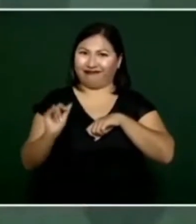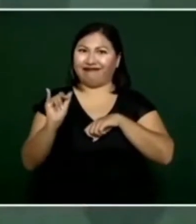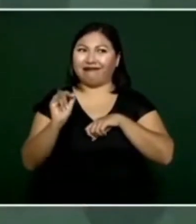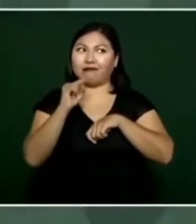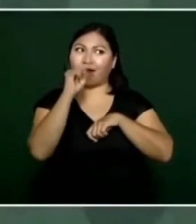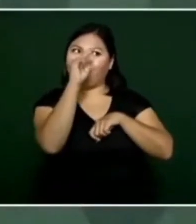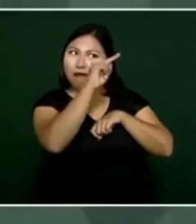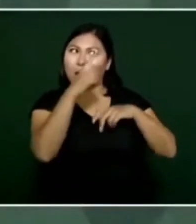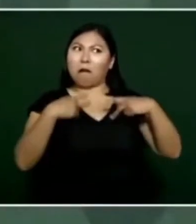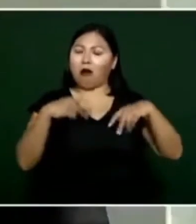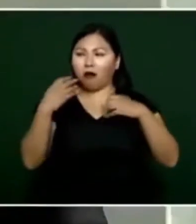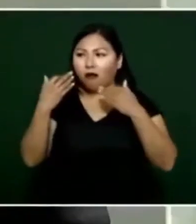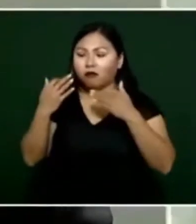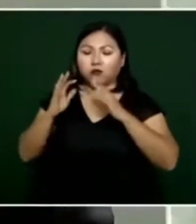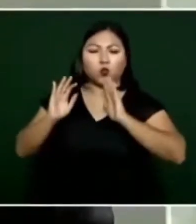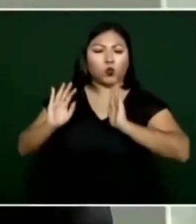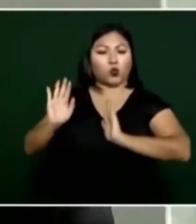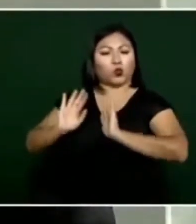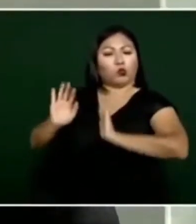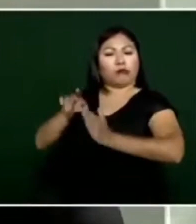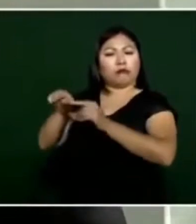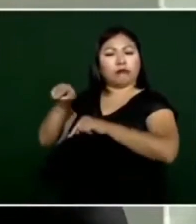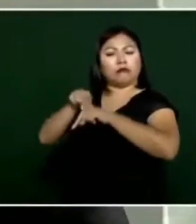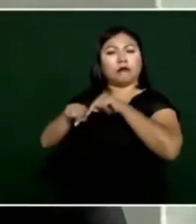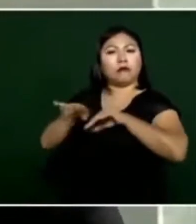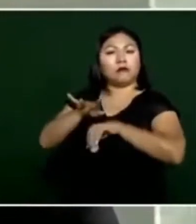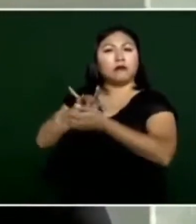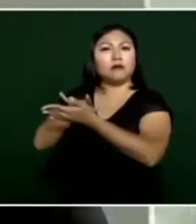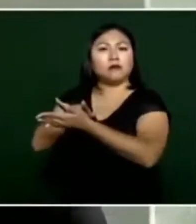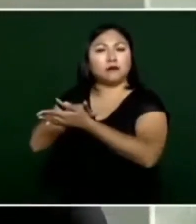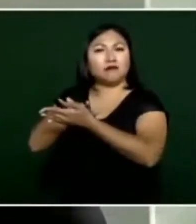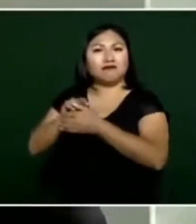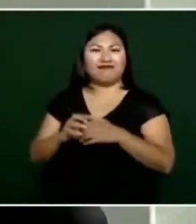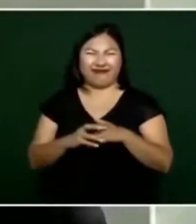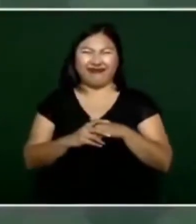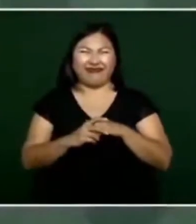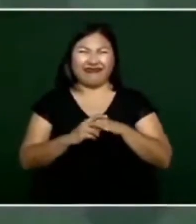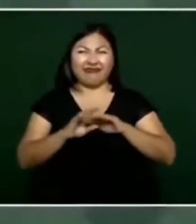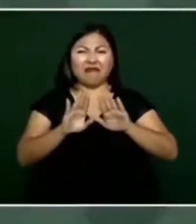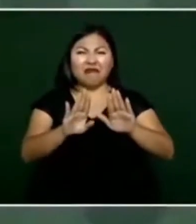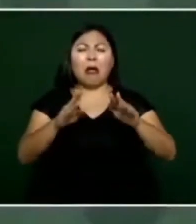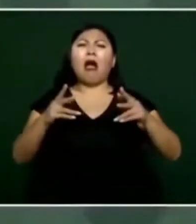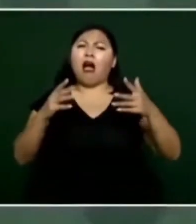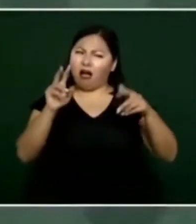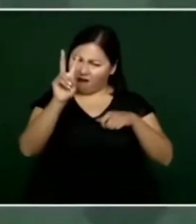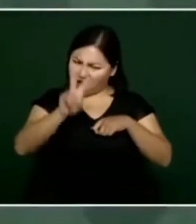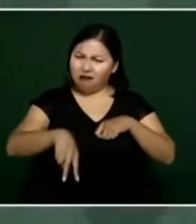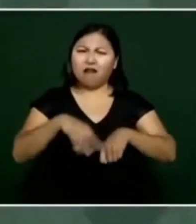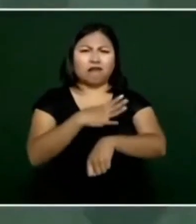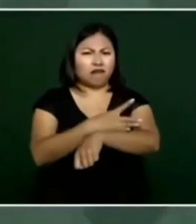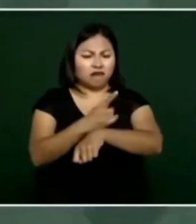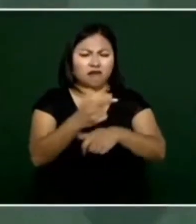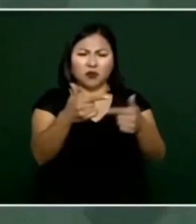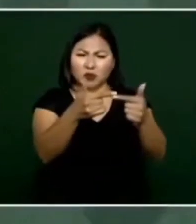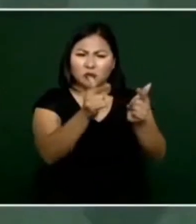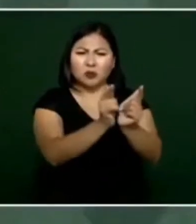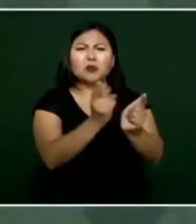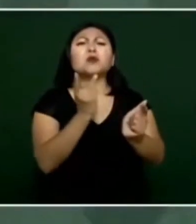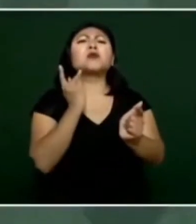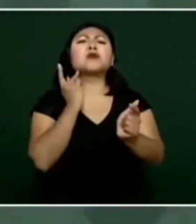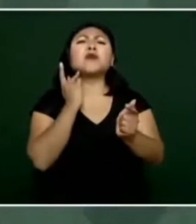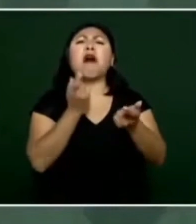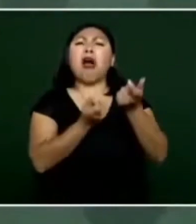o sea o oye hay gente que no da confianza ya la gente